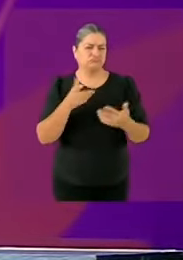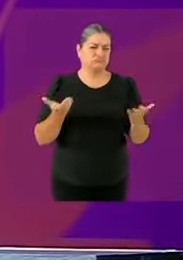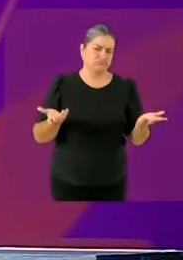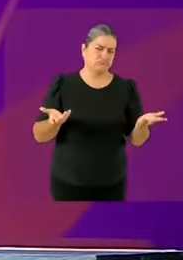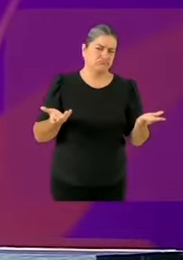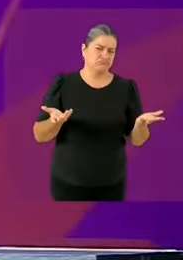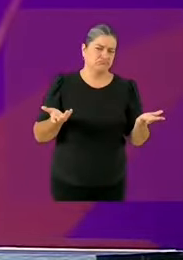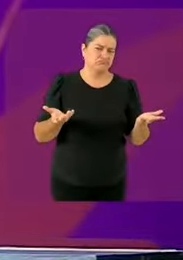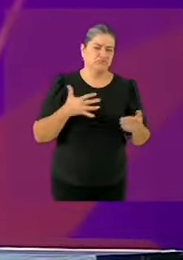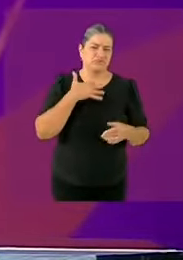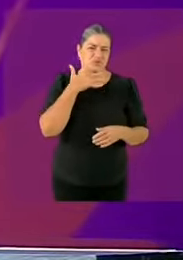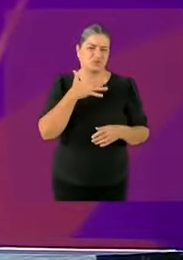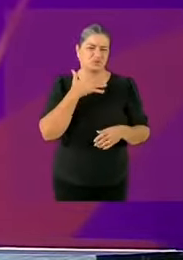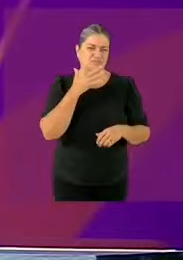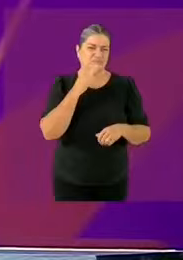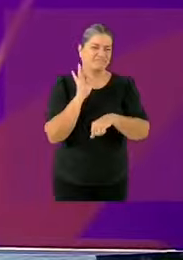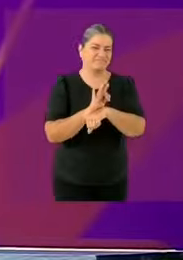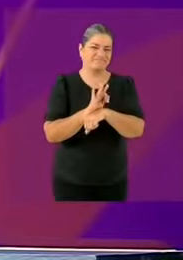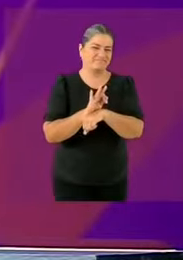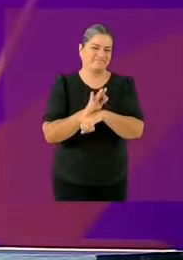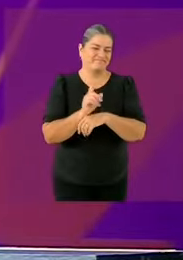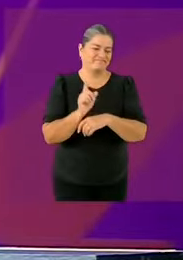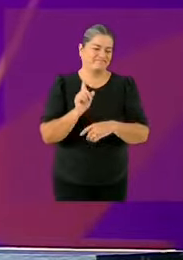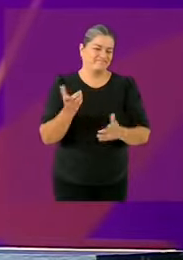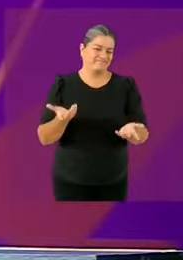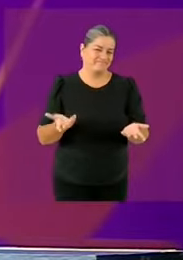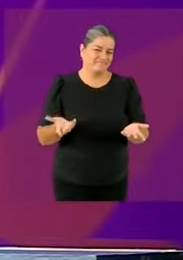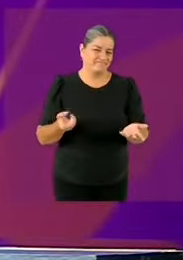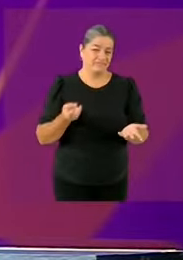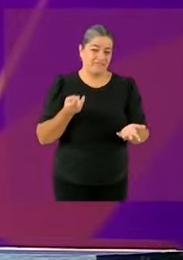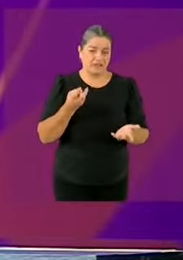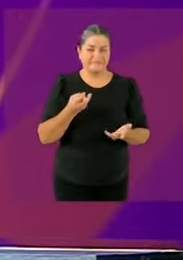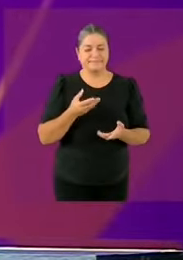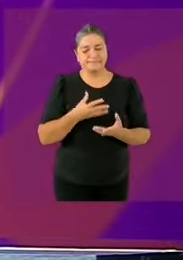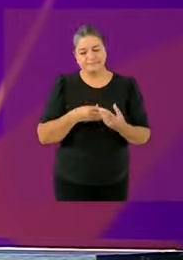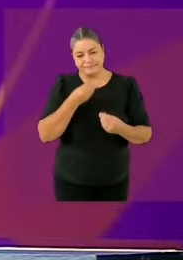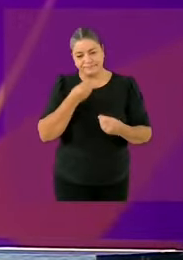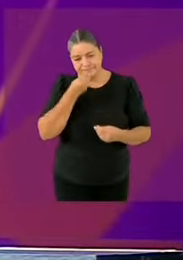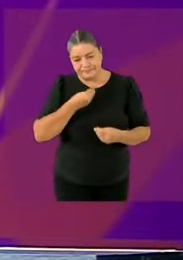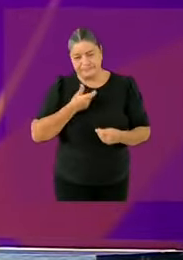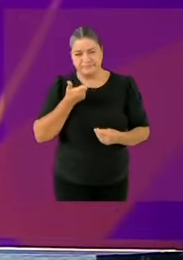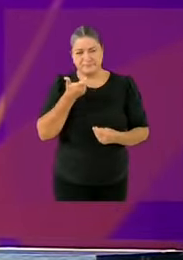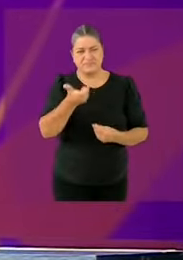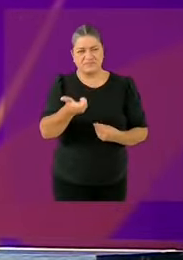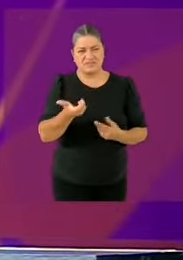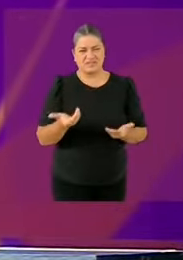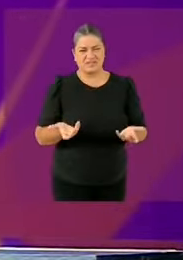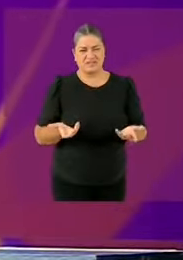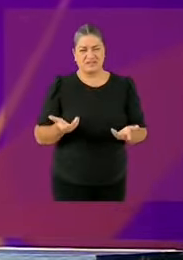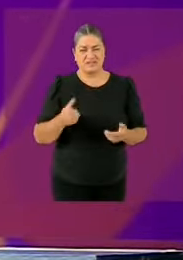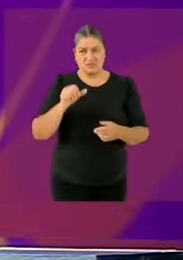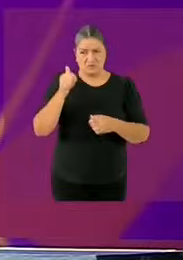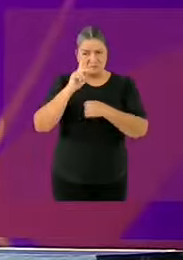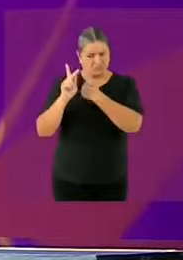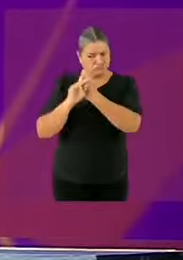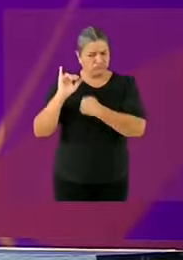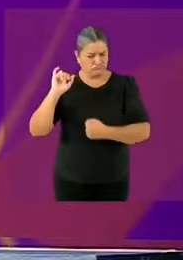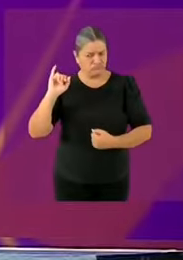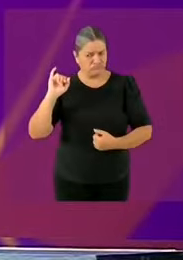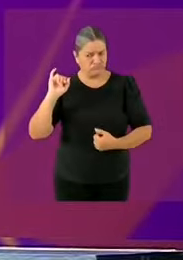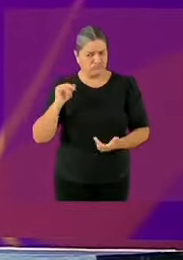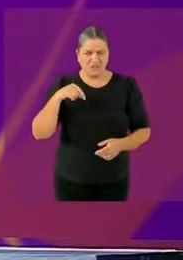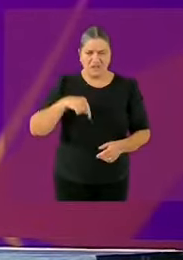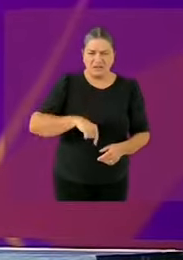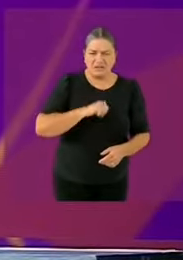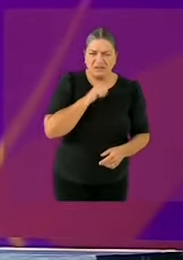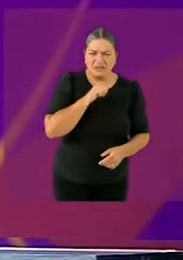ustedes cambiarían legalmente para que cualquier mexicano se pudiera unir con otros y demandar una reparación justamente por